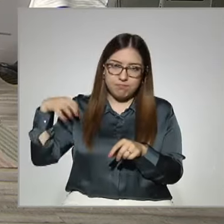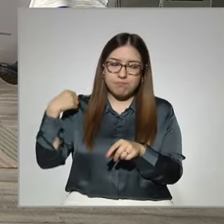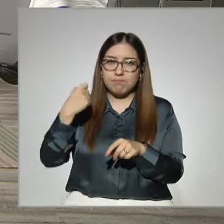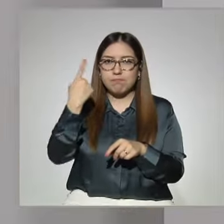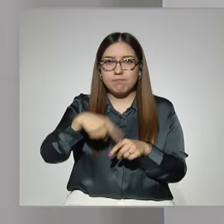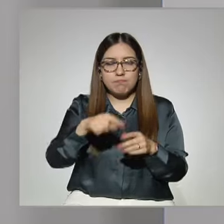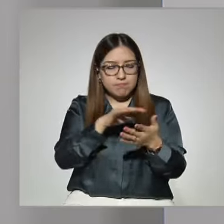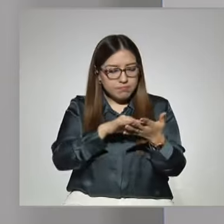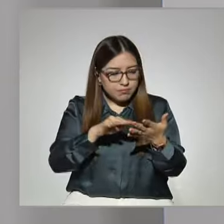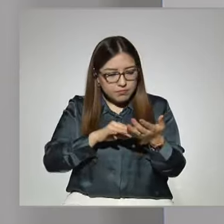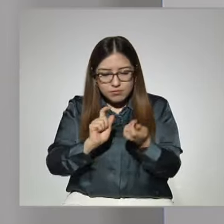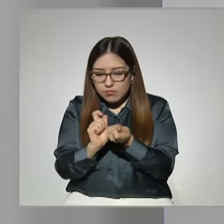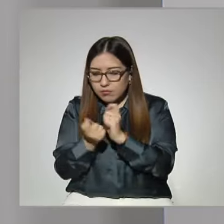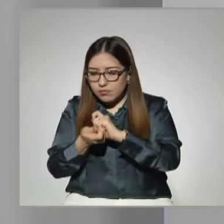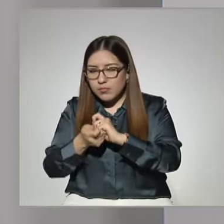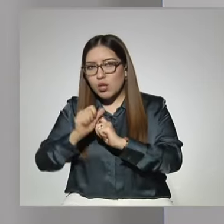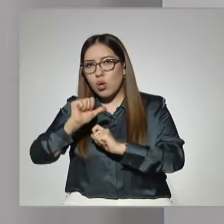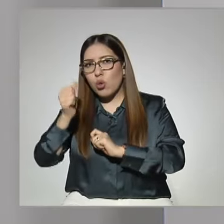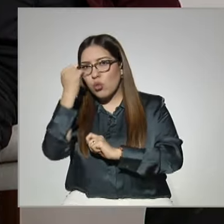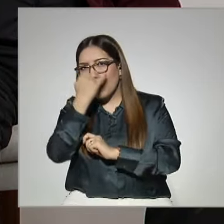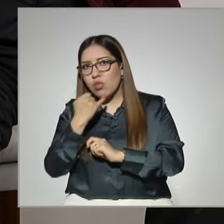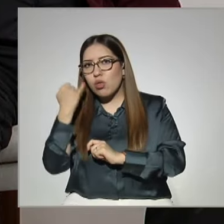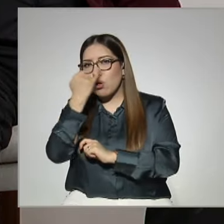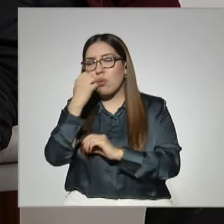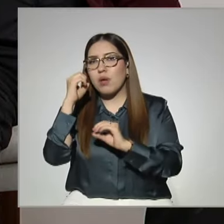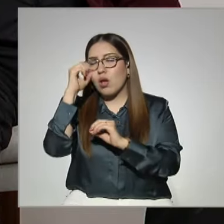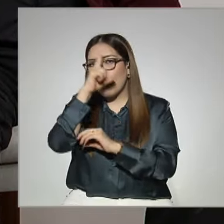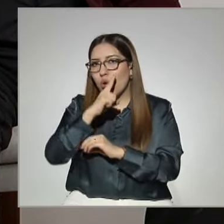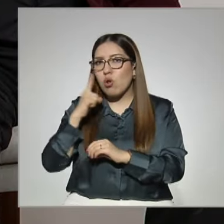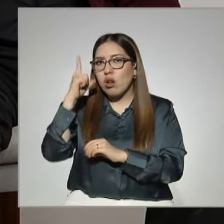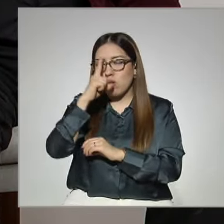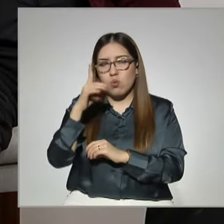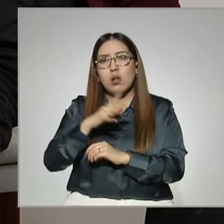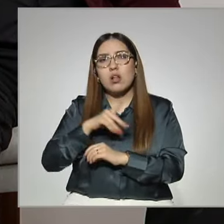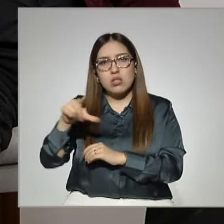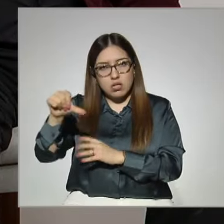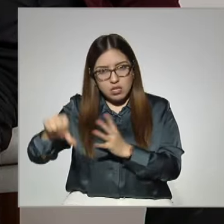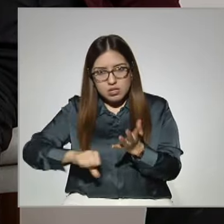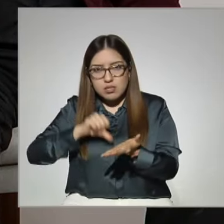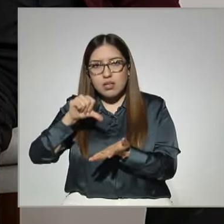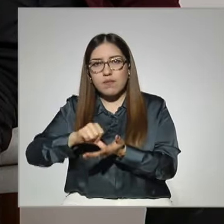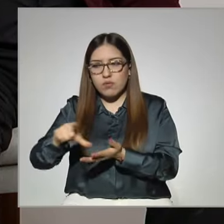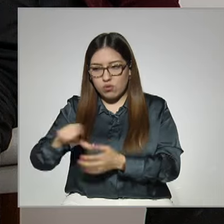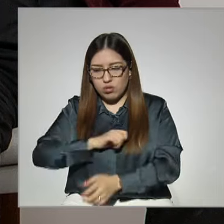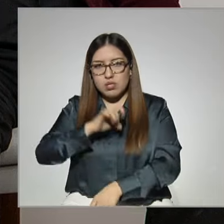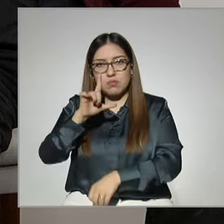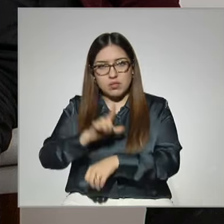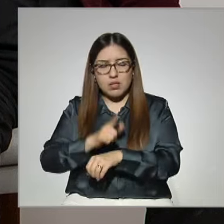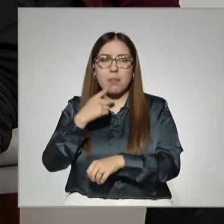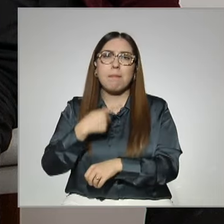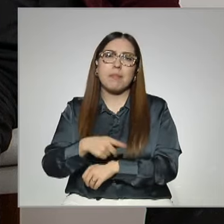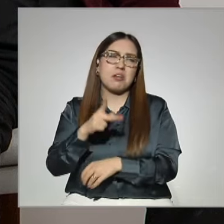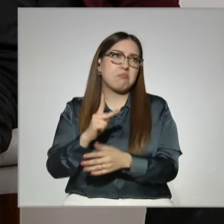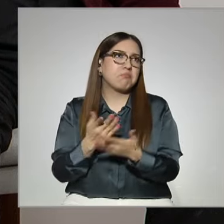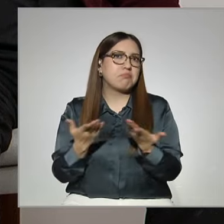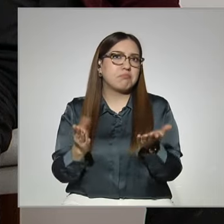otro idioma, a otra lengua, ¿no? Entonces, existen estos centros especializados, pero por ejemplo, si es una persona